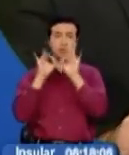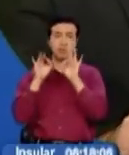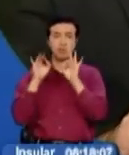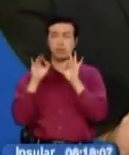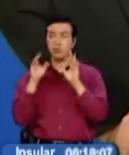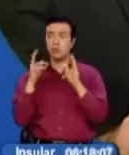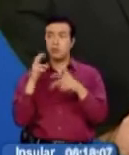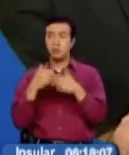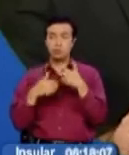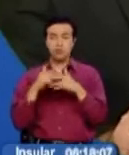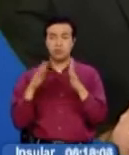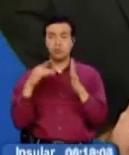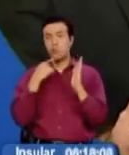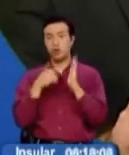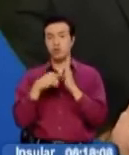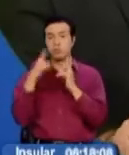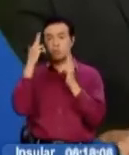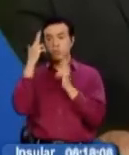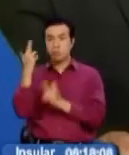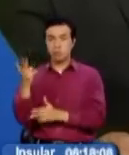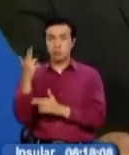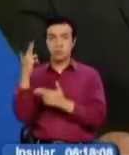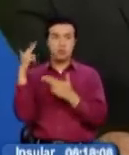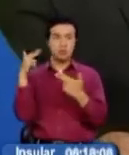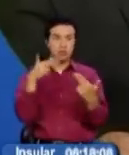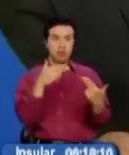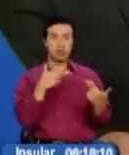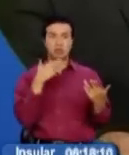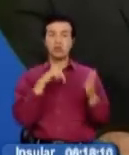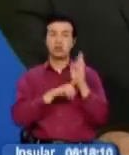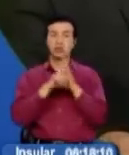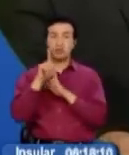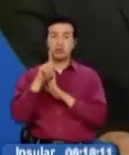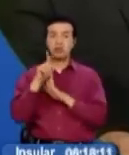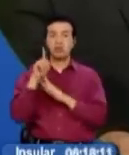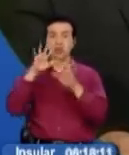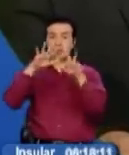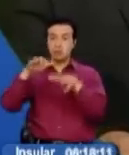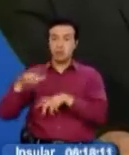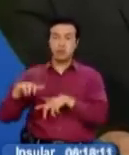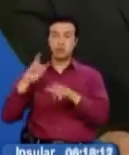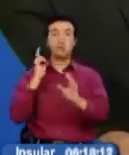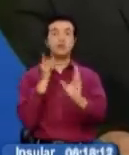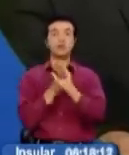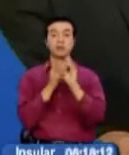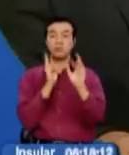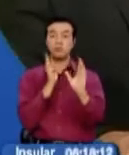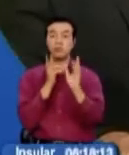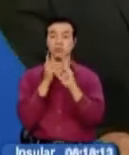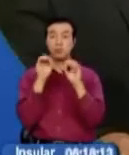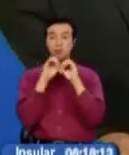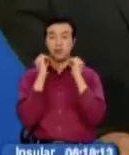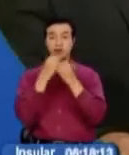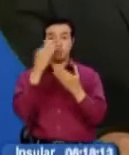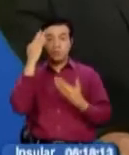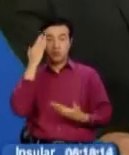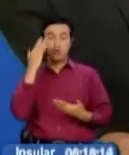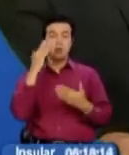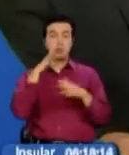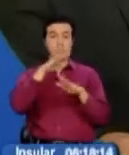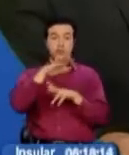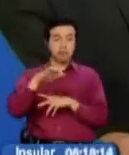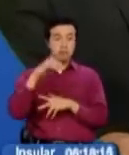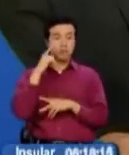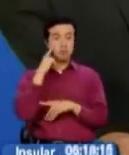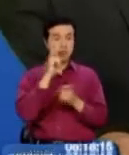dificultad. El cese al fuego, la dejación de armas, el desarrollo integral del árbol, la participación política y la sustitución de los cultivos